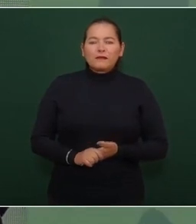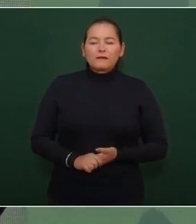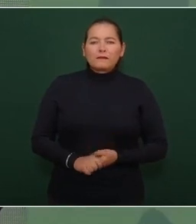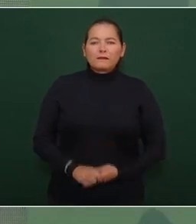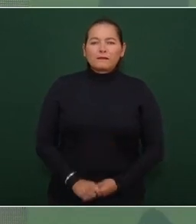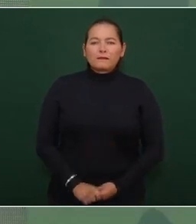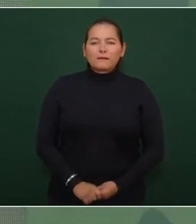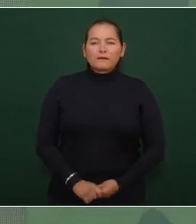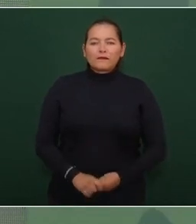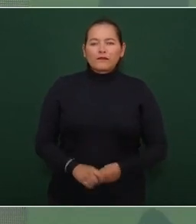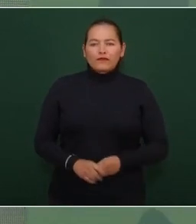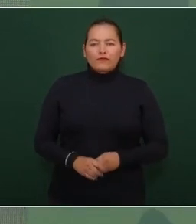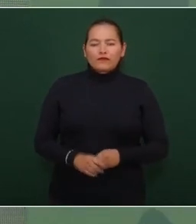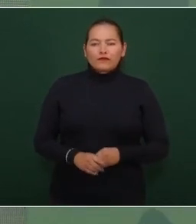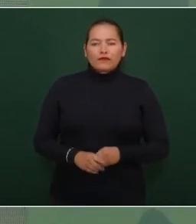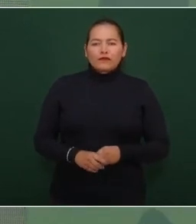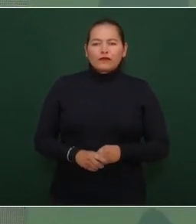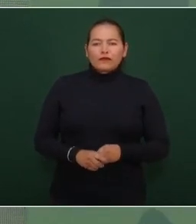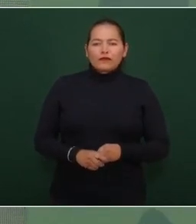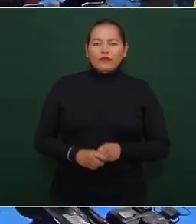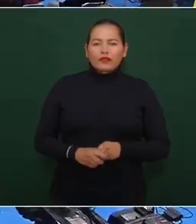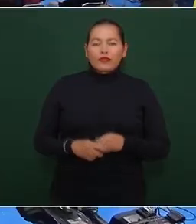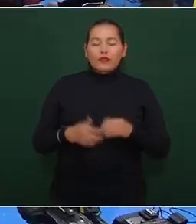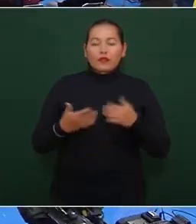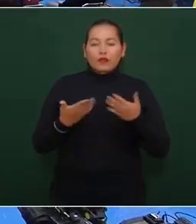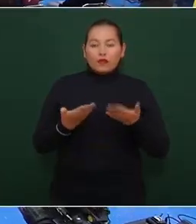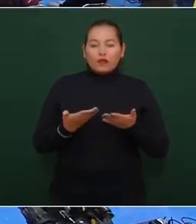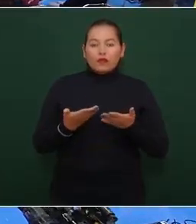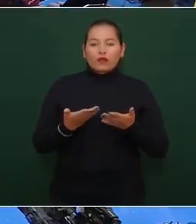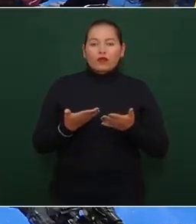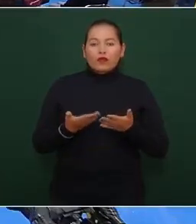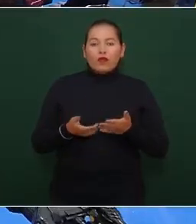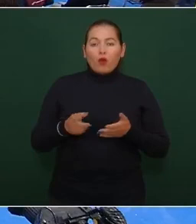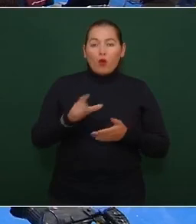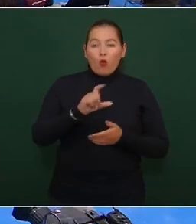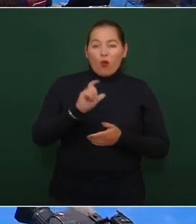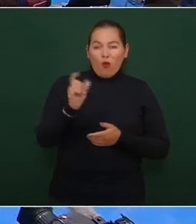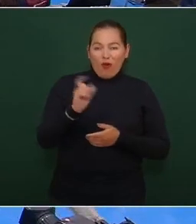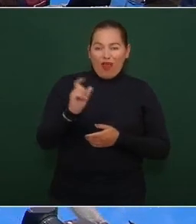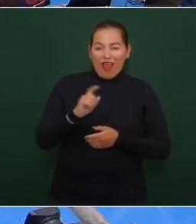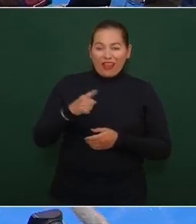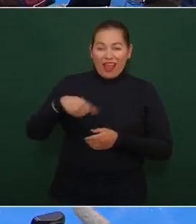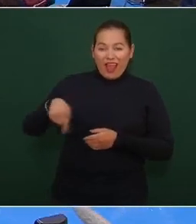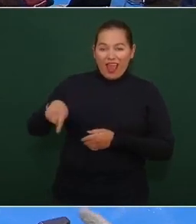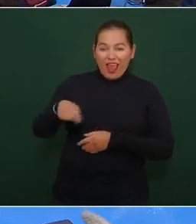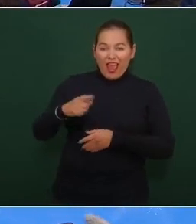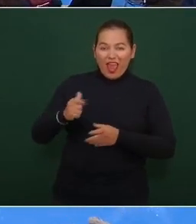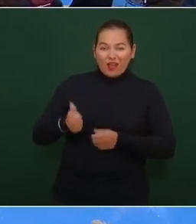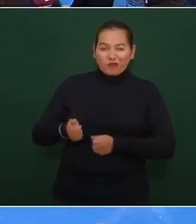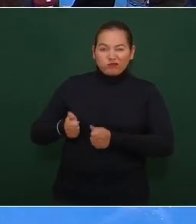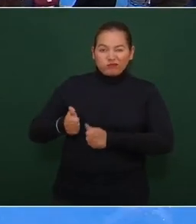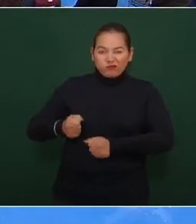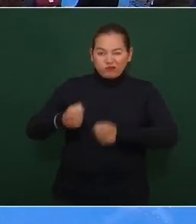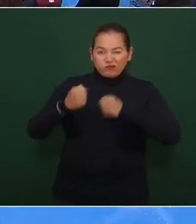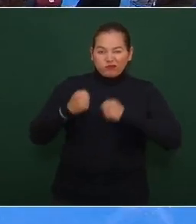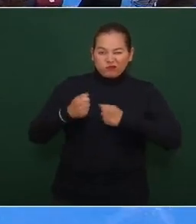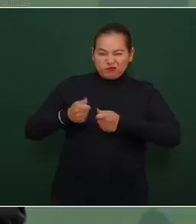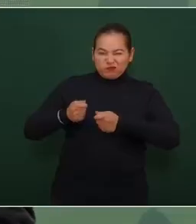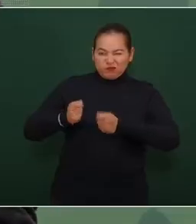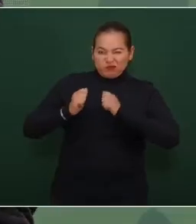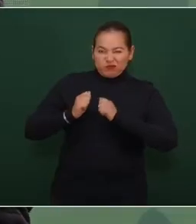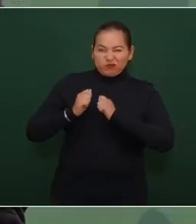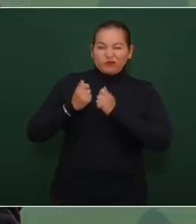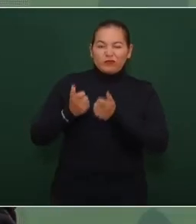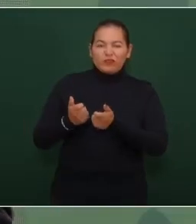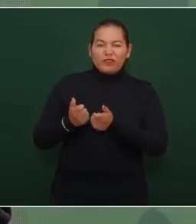cuando ellos estaban se padeció en México de un